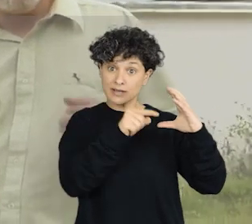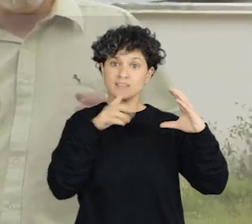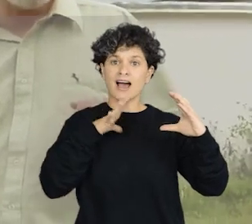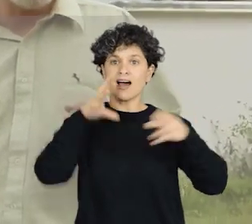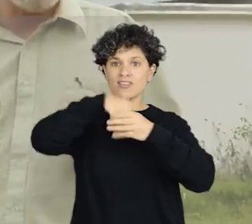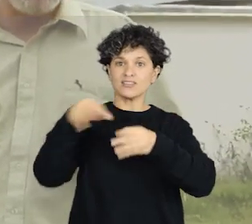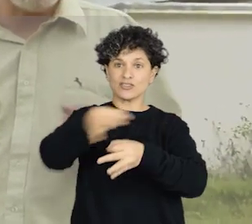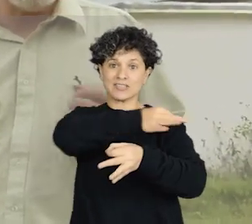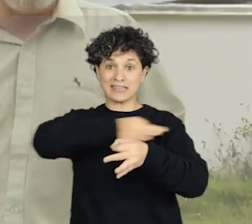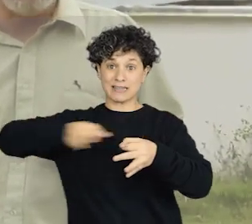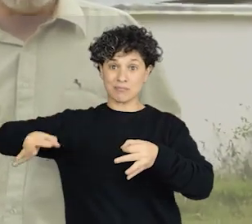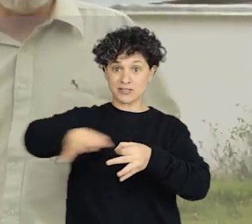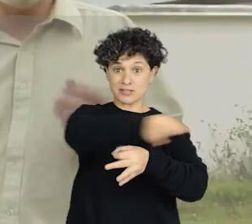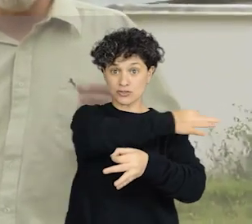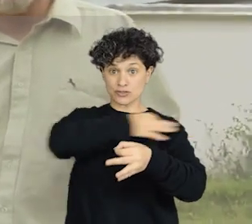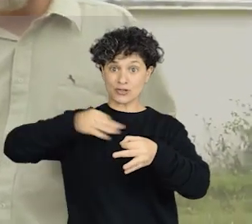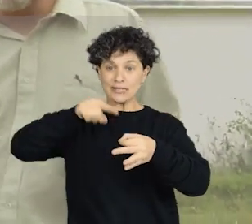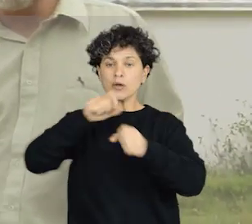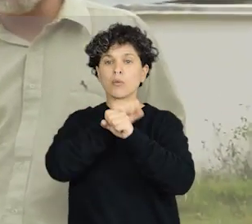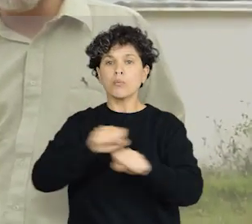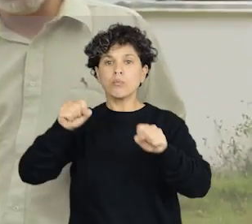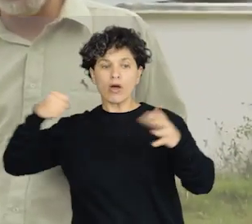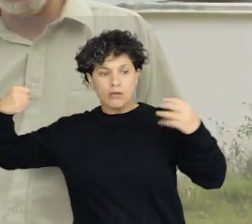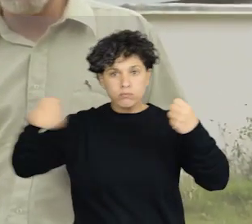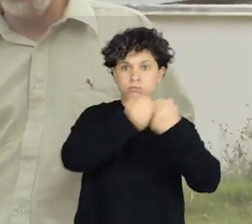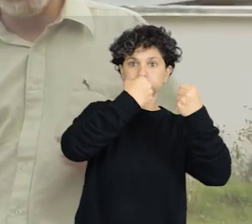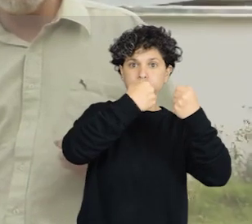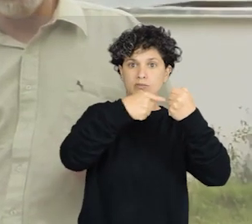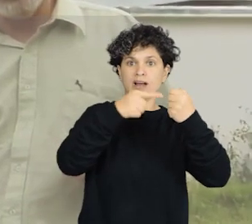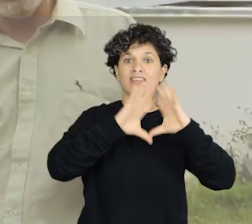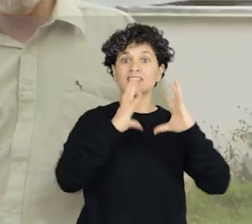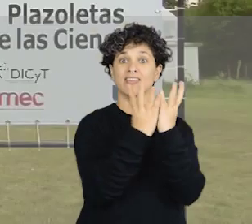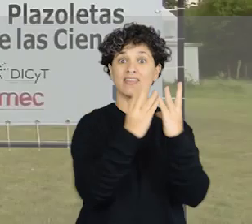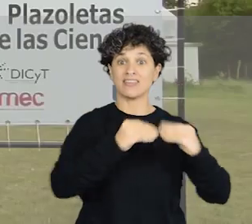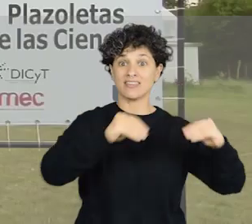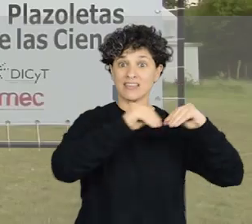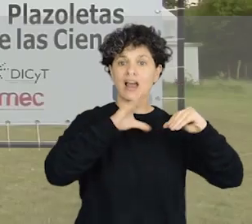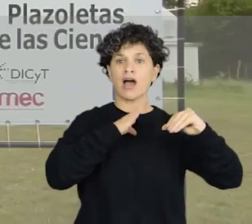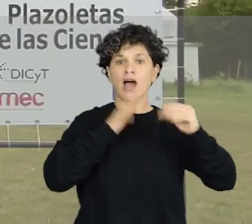con consecuencias catastróficas, especialmente para el desarrollo de la vida en nuestro planeta.